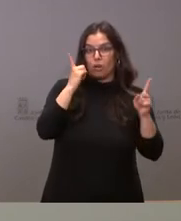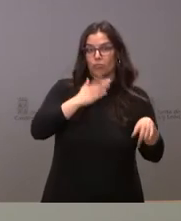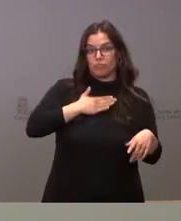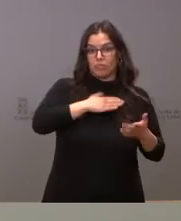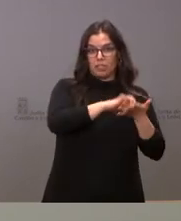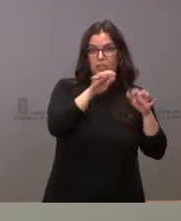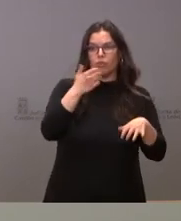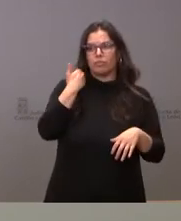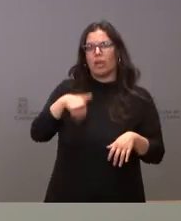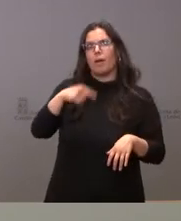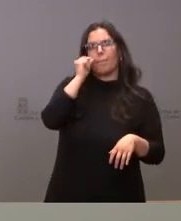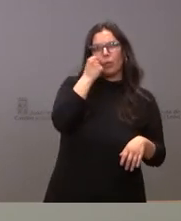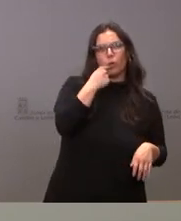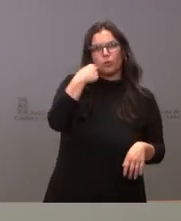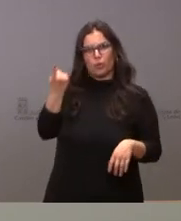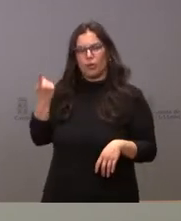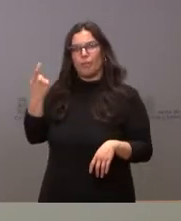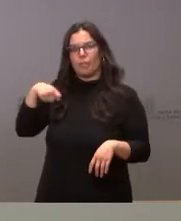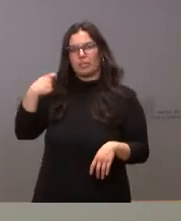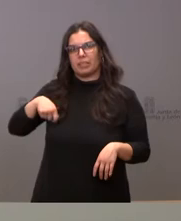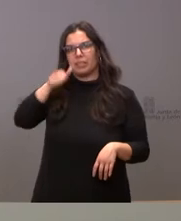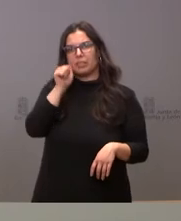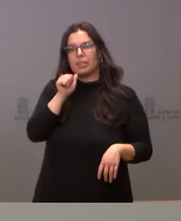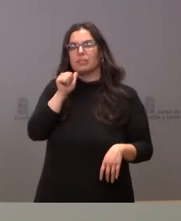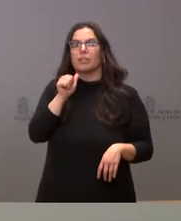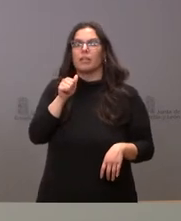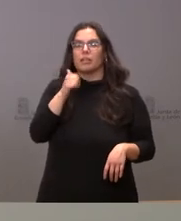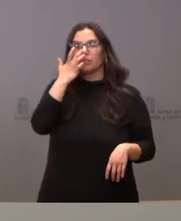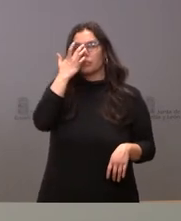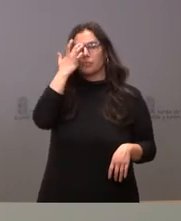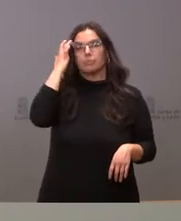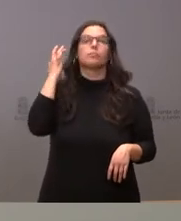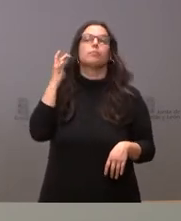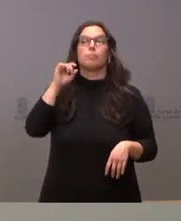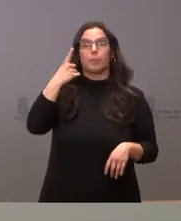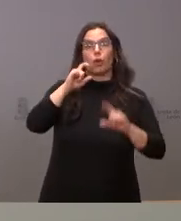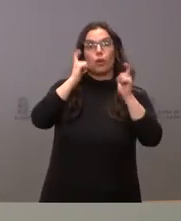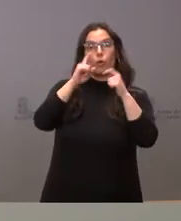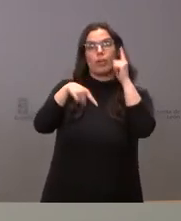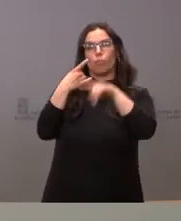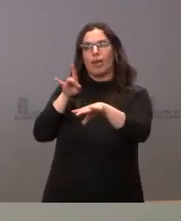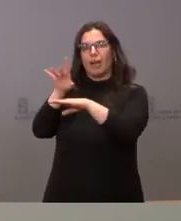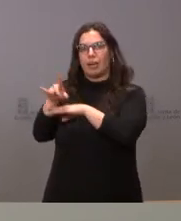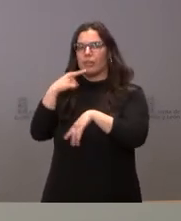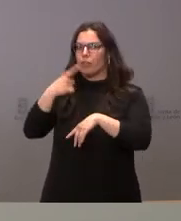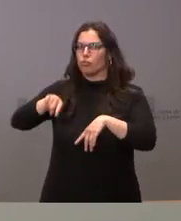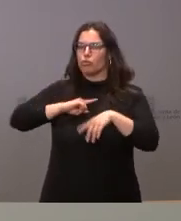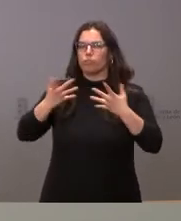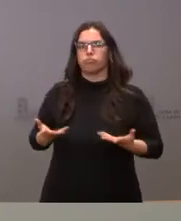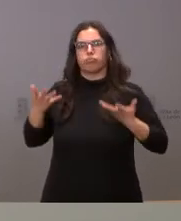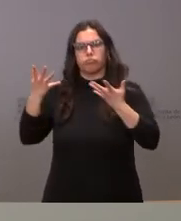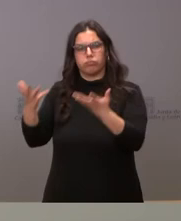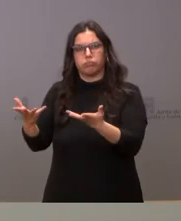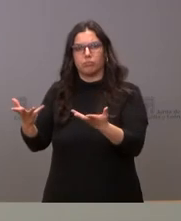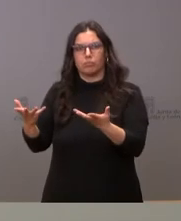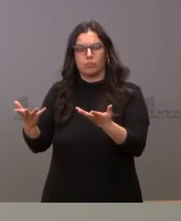el presidente Alfonso Fernández Mañueco en esa conferencia de presidentes y luego por carta al presidente del Gobierno de España, la disposición de que Castilla y